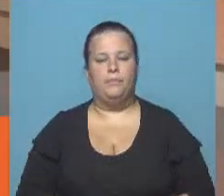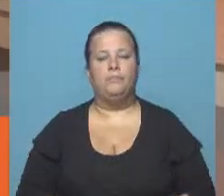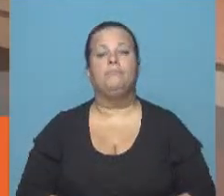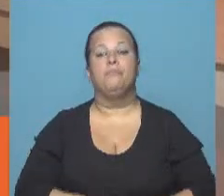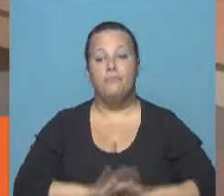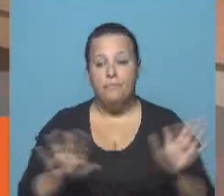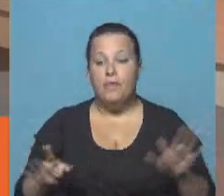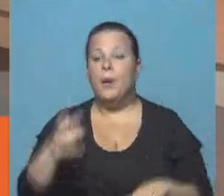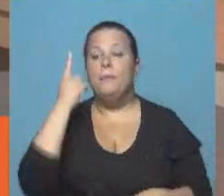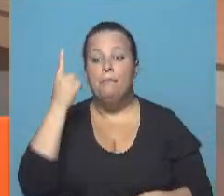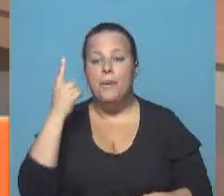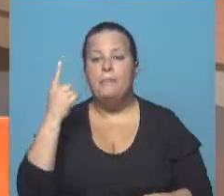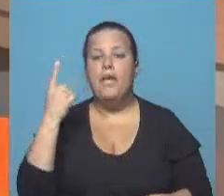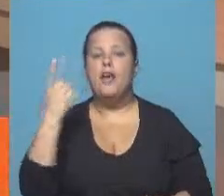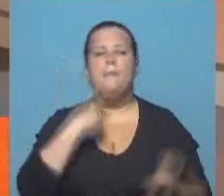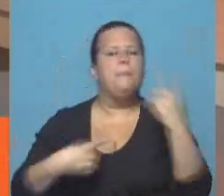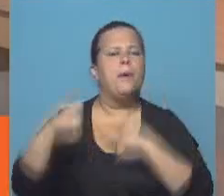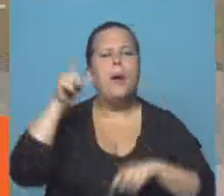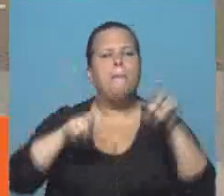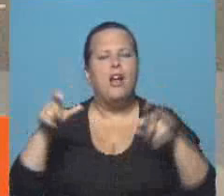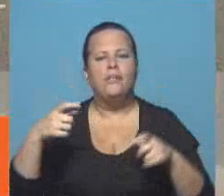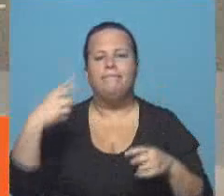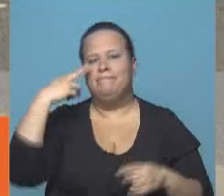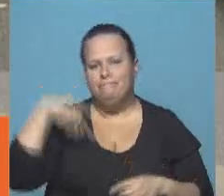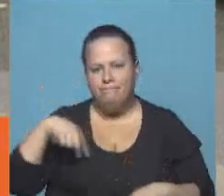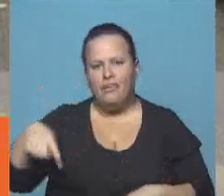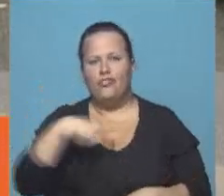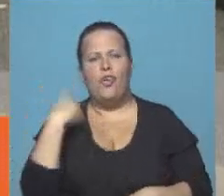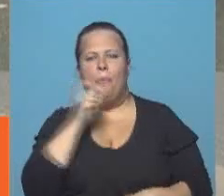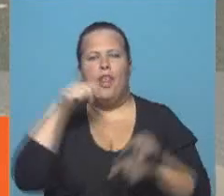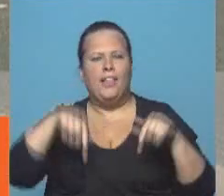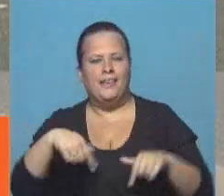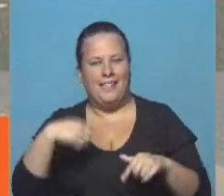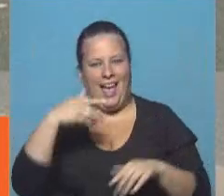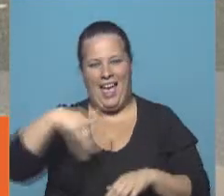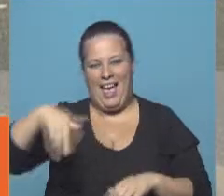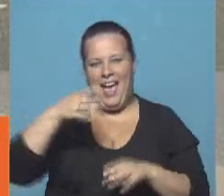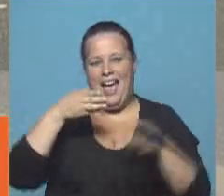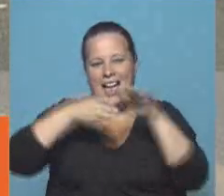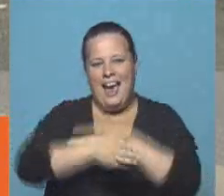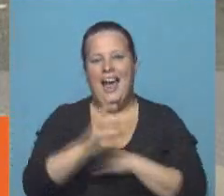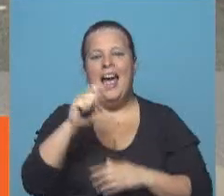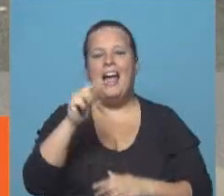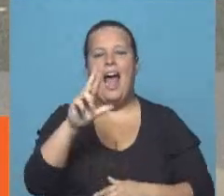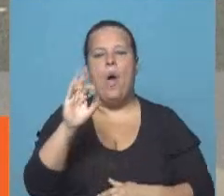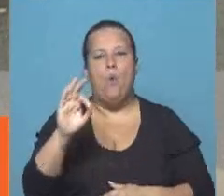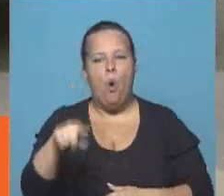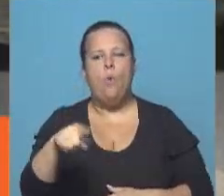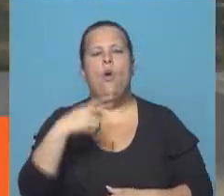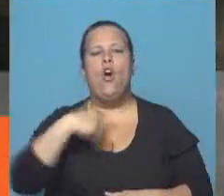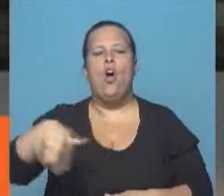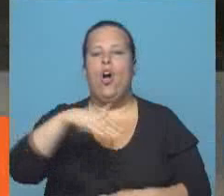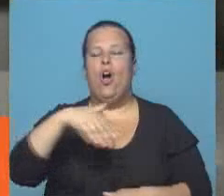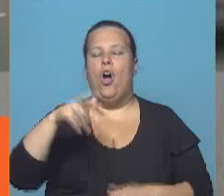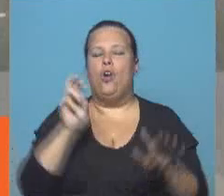Pablo, lo primero que nos pregunta la gente cuando nos ve a todos los medios, aquí en la entrada de la estación Carabobo, de la